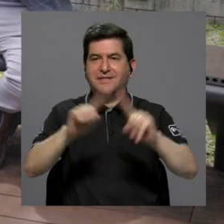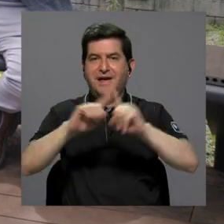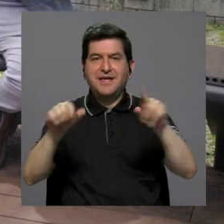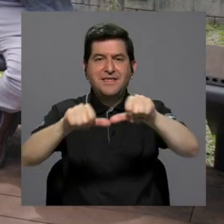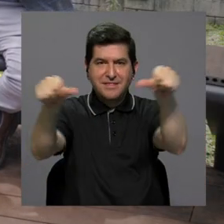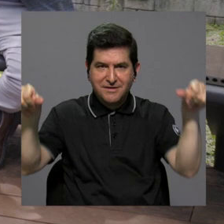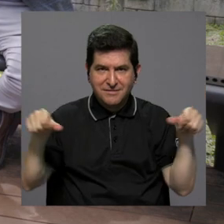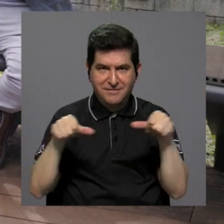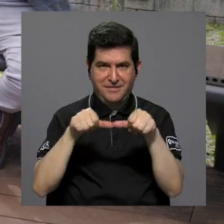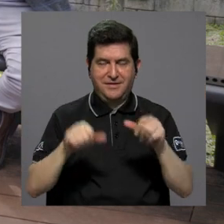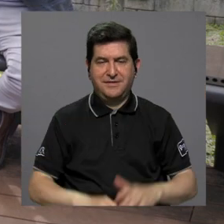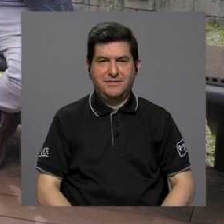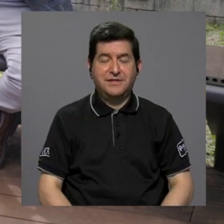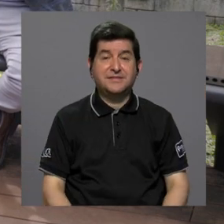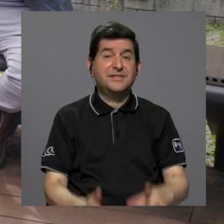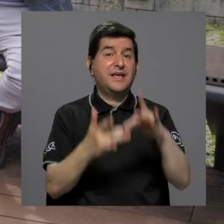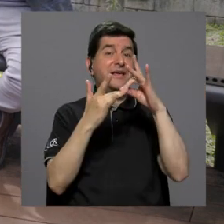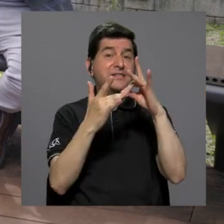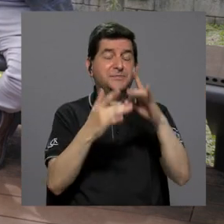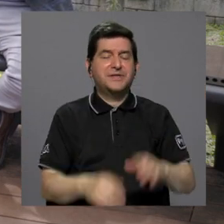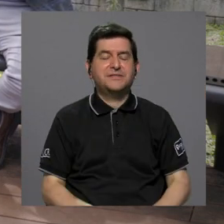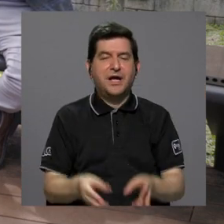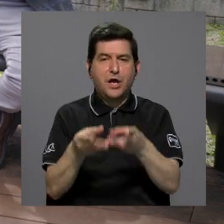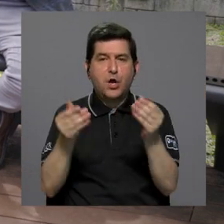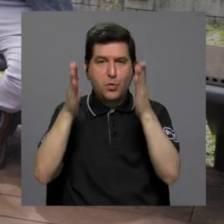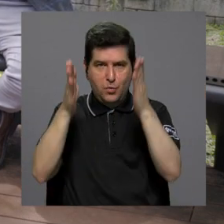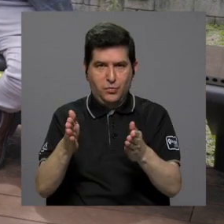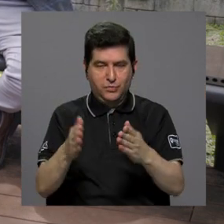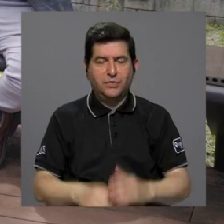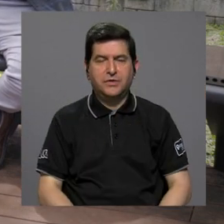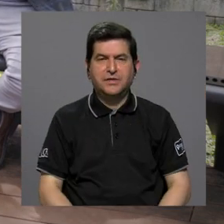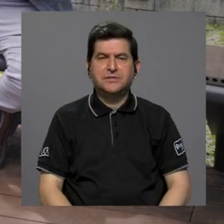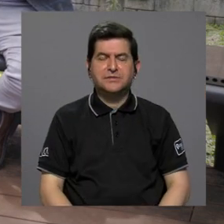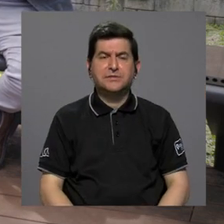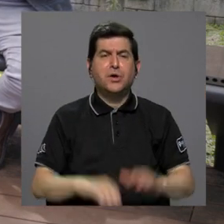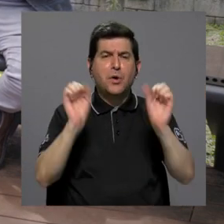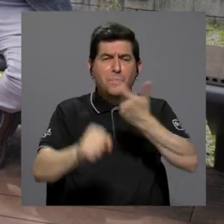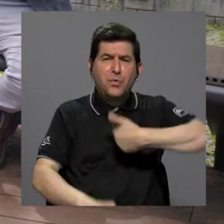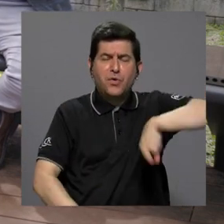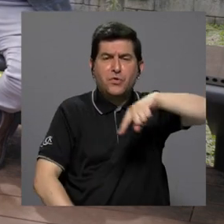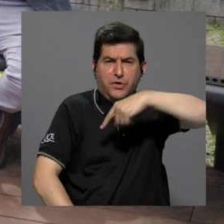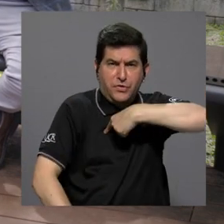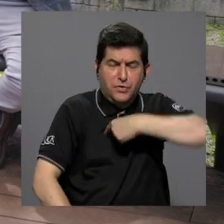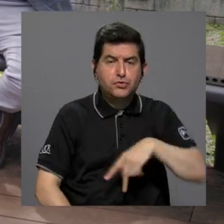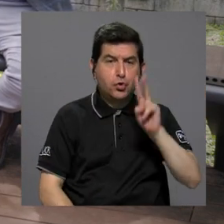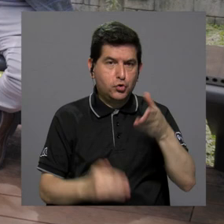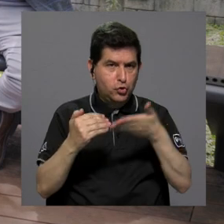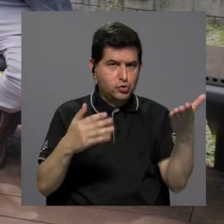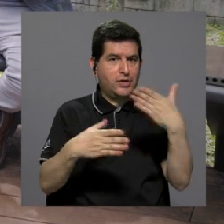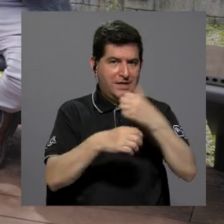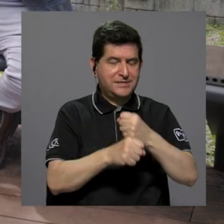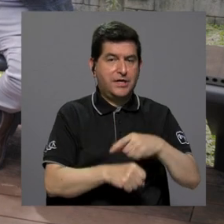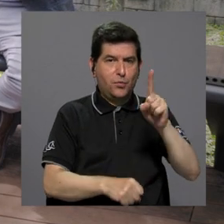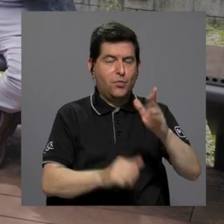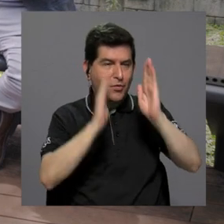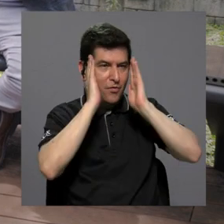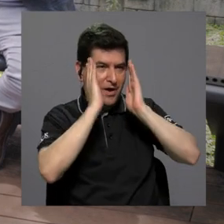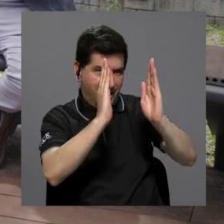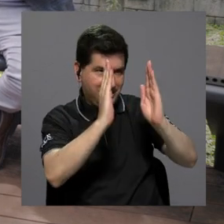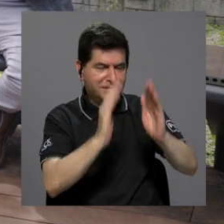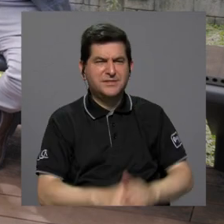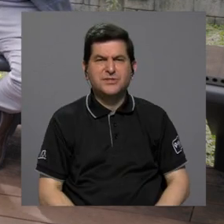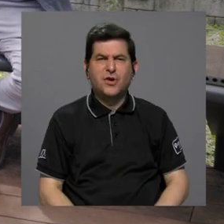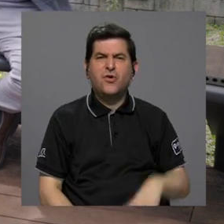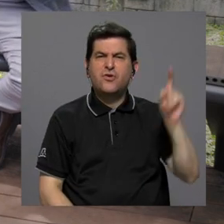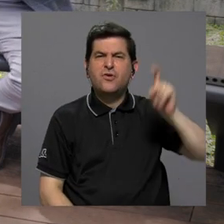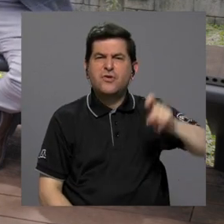y los distintos sectores, en particular el sector productivo, de tal manera que podamos hacer dos cosas. Escuchar